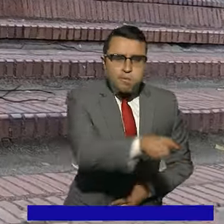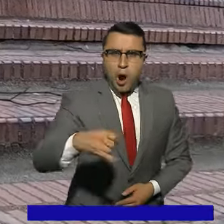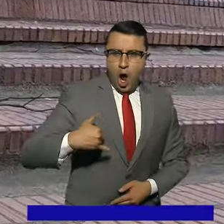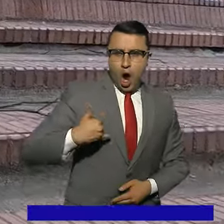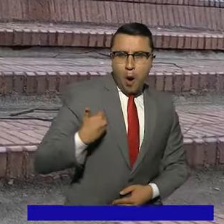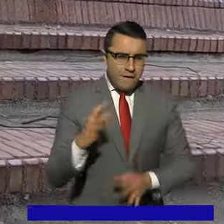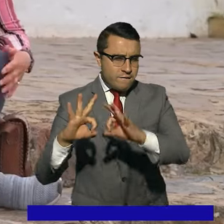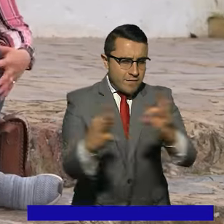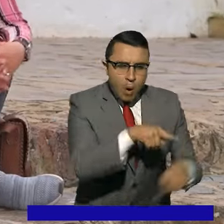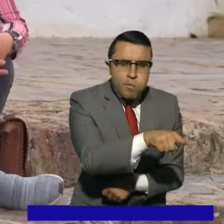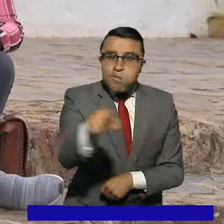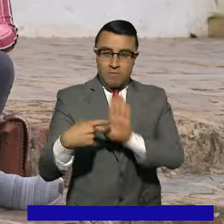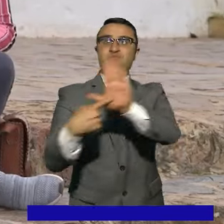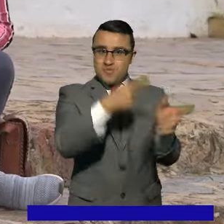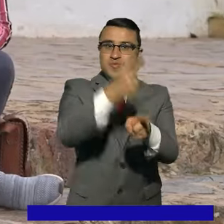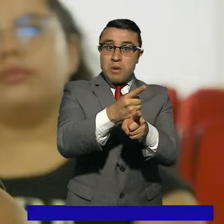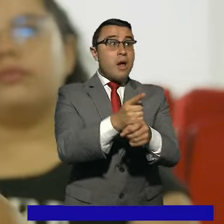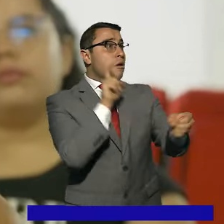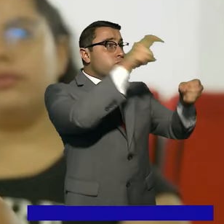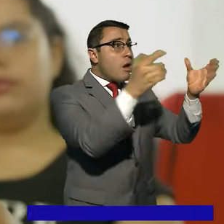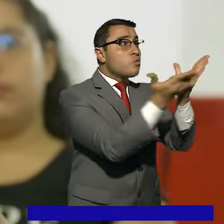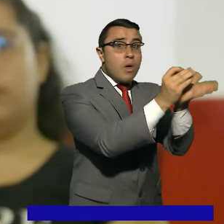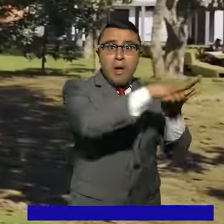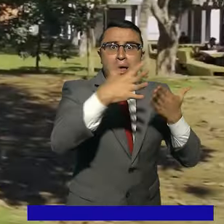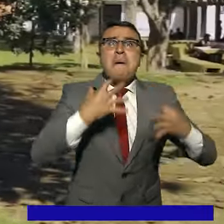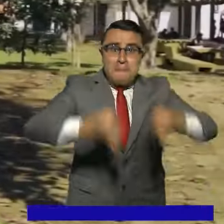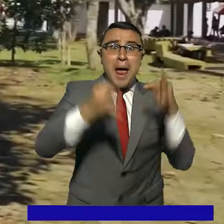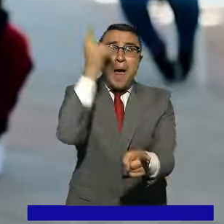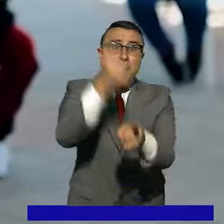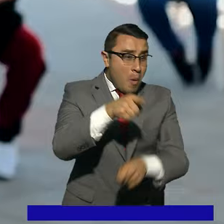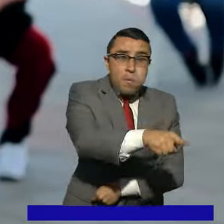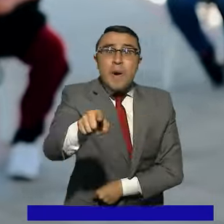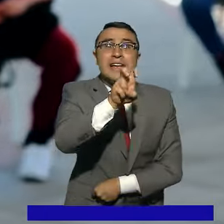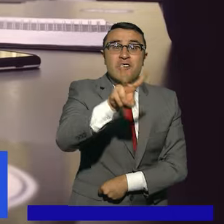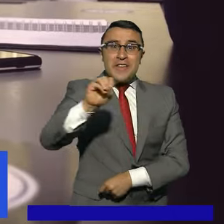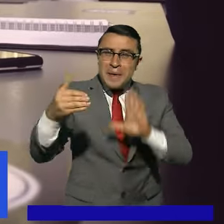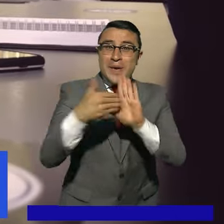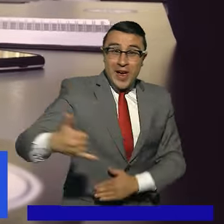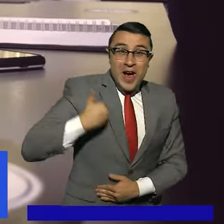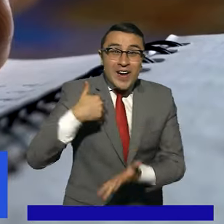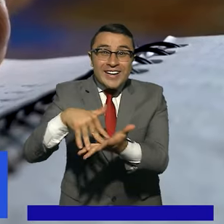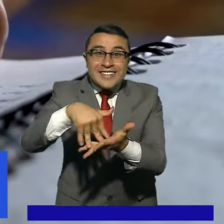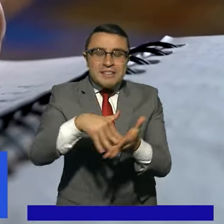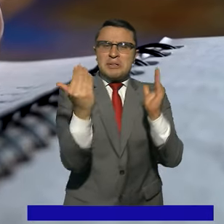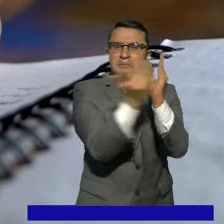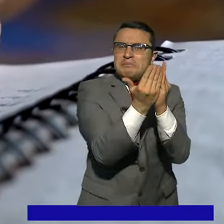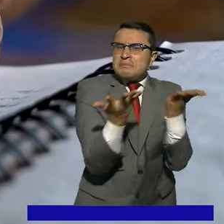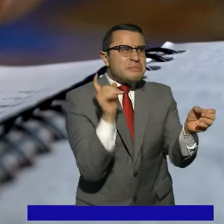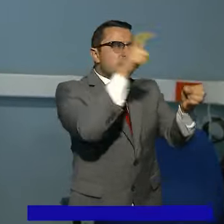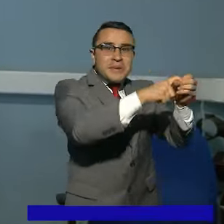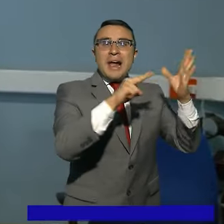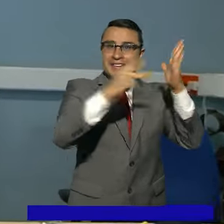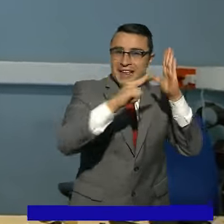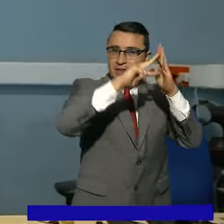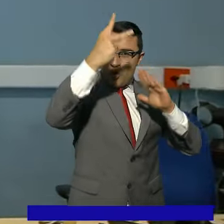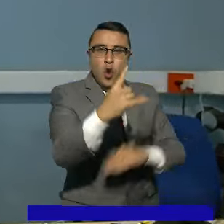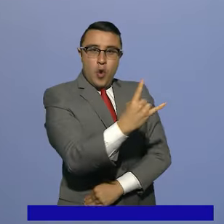Le cumplimos a los jóvenes y a sus familias. Hoy es una realidad la matrícula gratis para más de 720 mil jóvenes vulnerables en educación